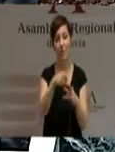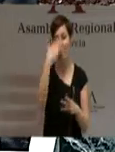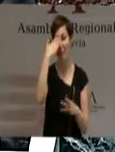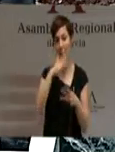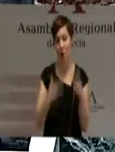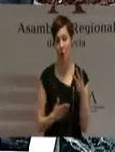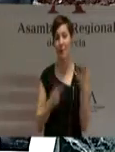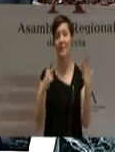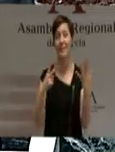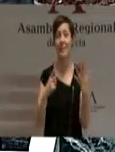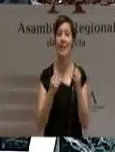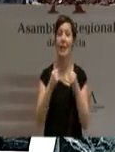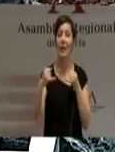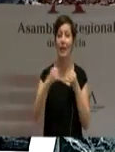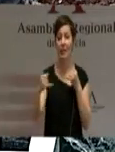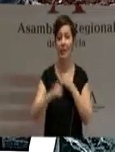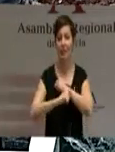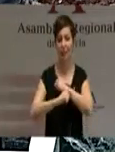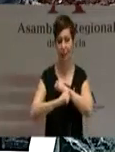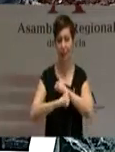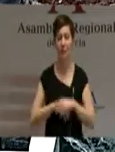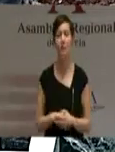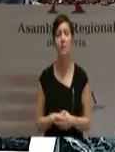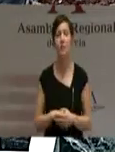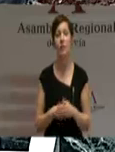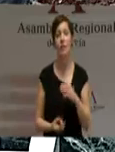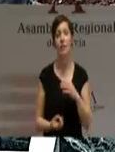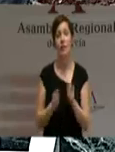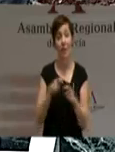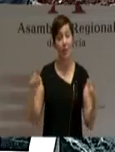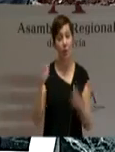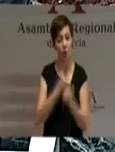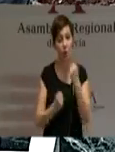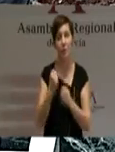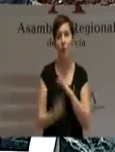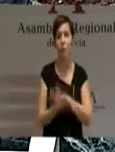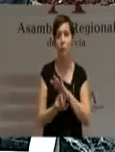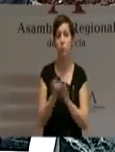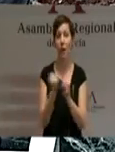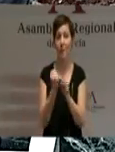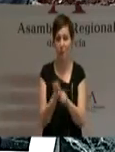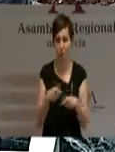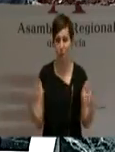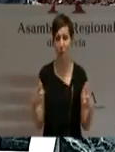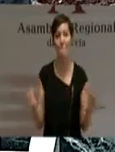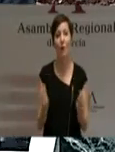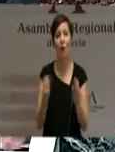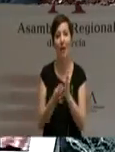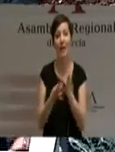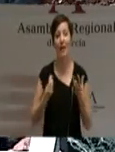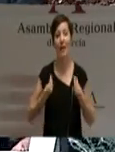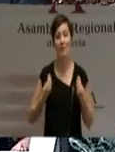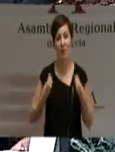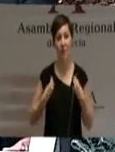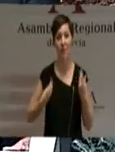líneas estratégicas. El crecimiento económico y la creación de empleo, la mejora de la calidad de vida y del entorno y la estabilidad